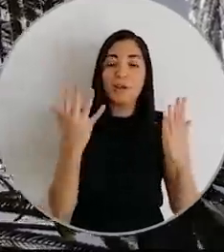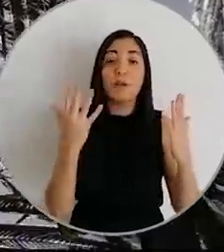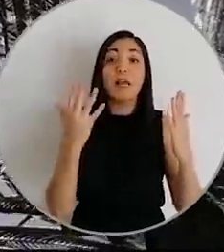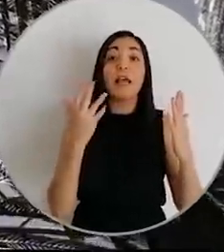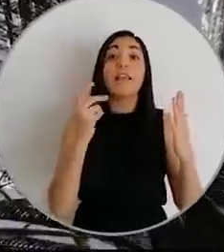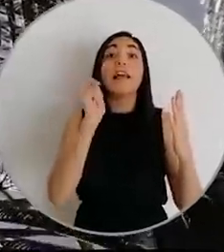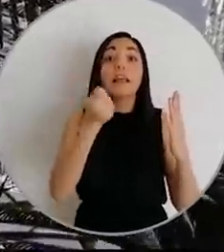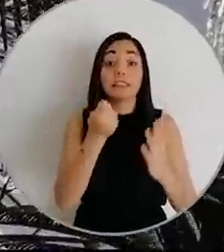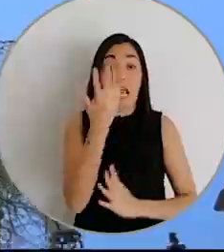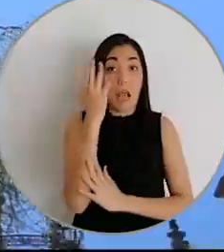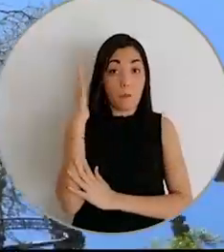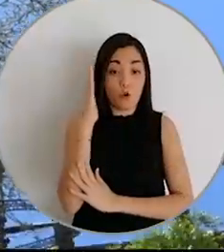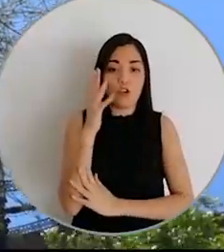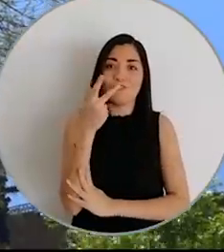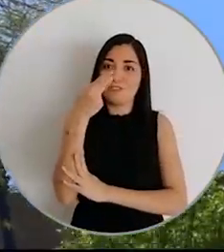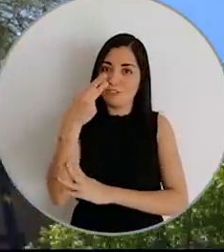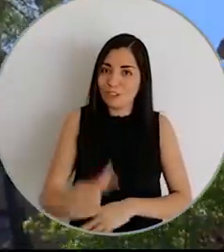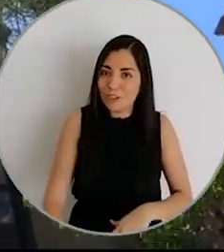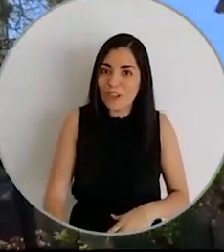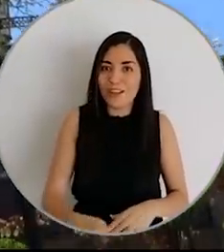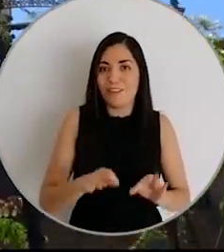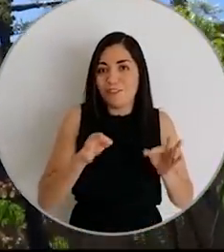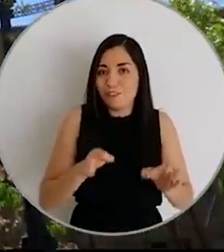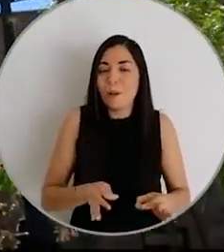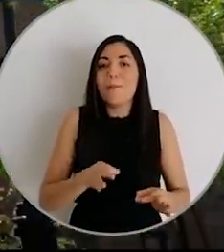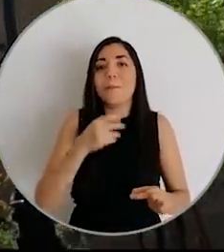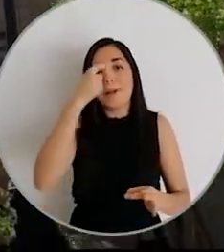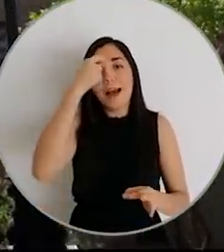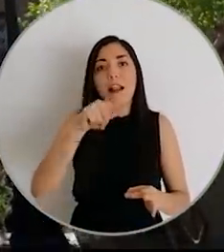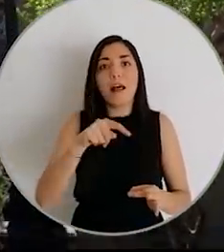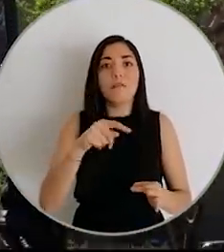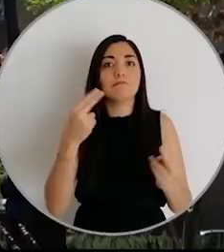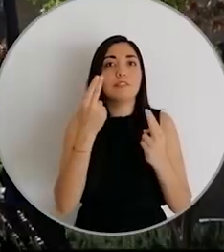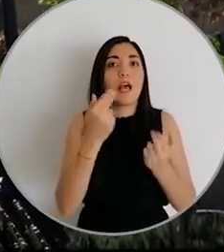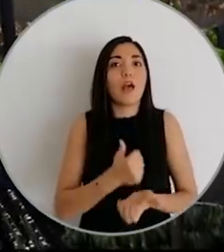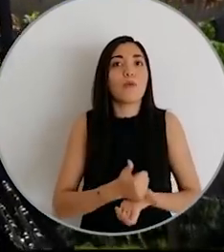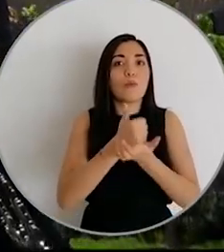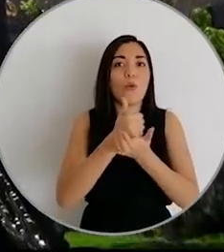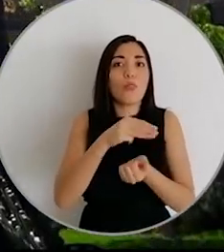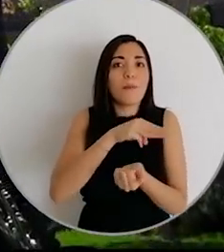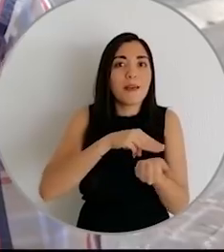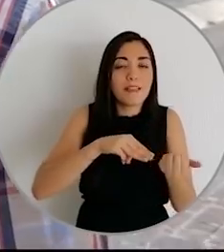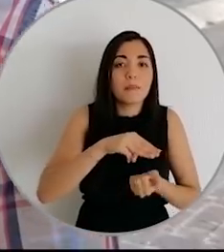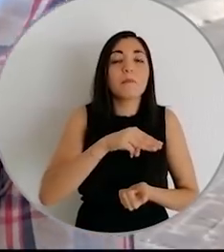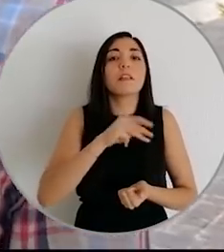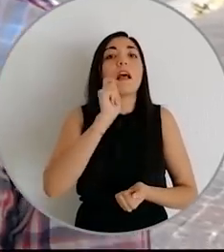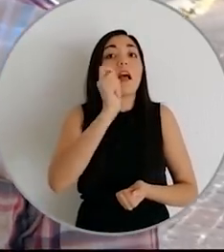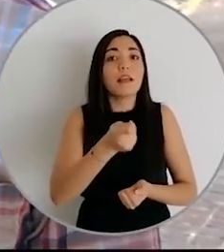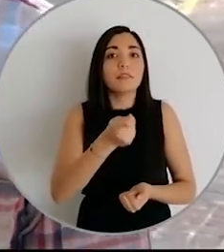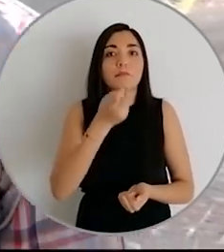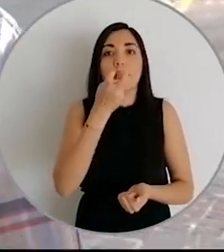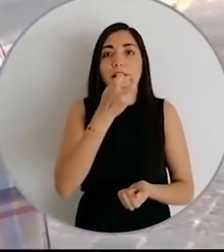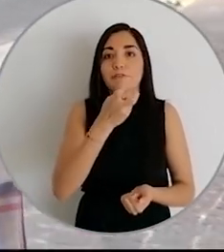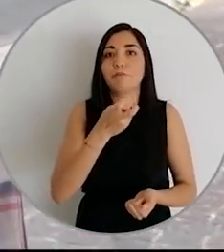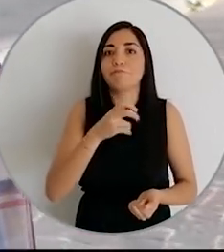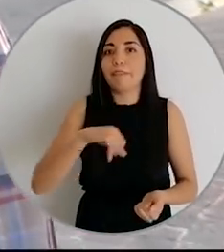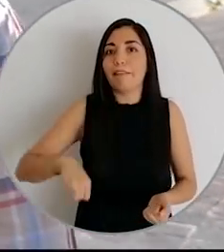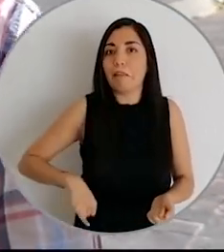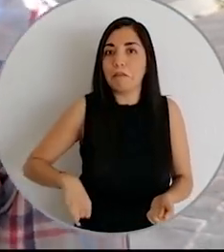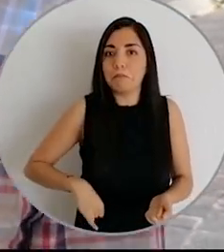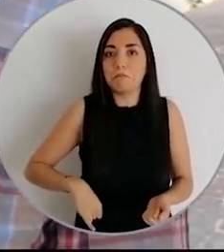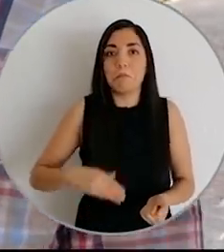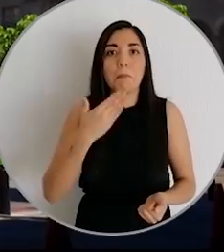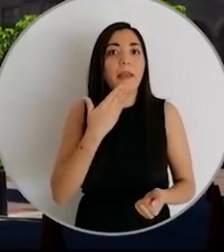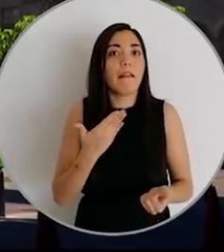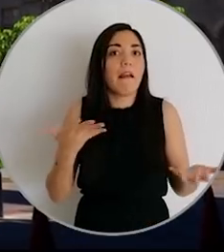inclusión de especies nativas o de la región, especies con un gran servicio ambiental. Es un gran proyecto, muy interesante y muy acertado